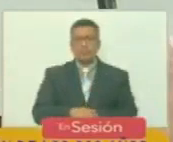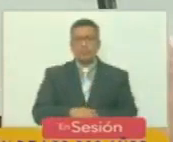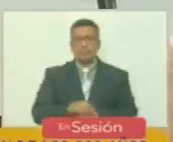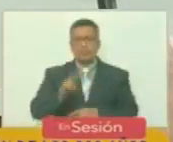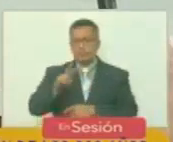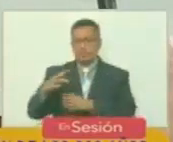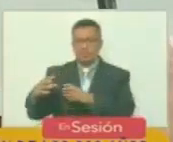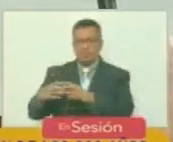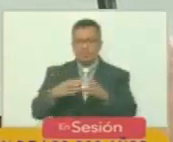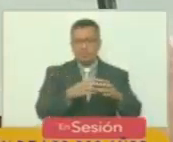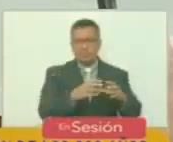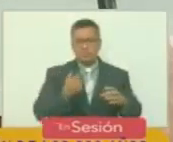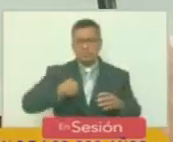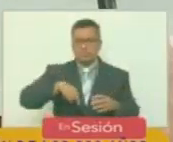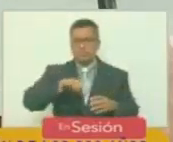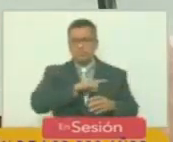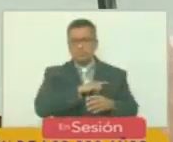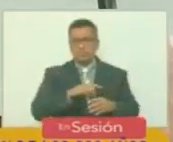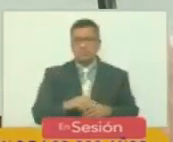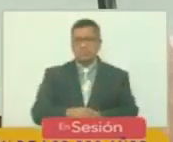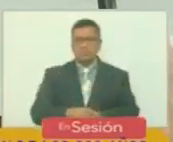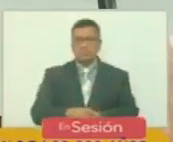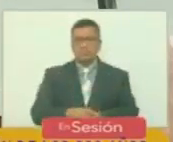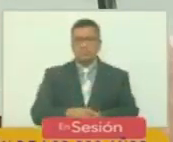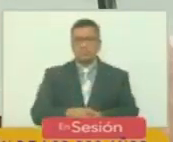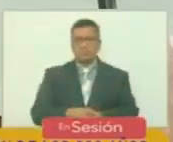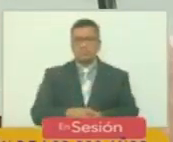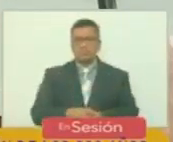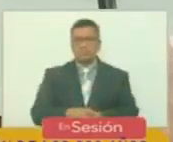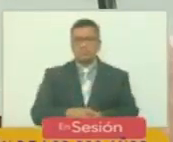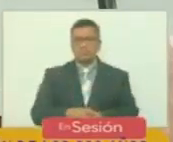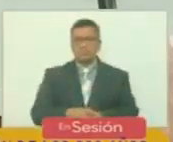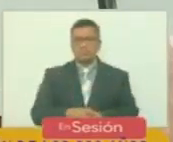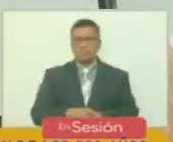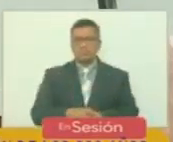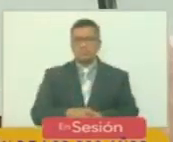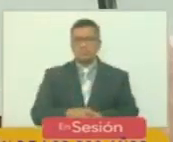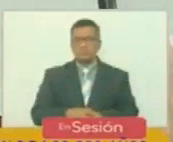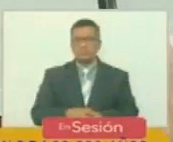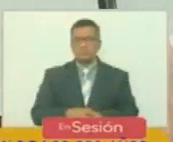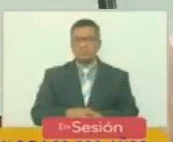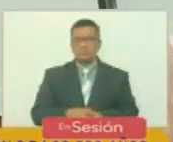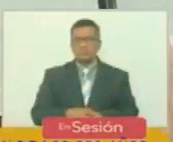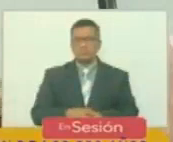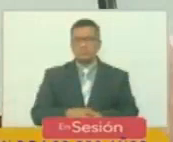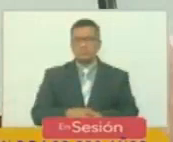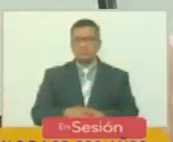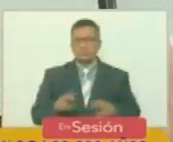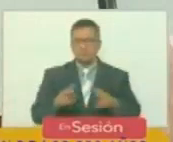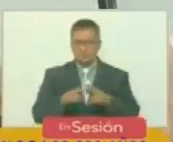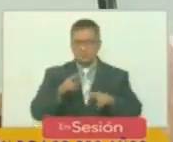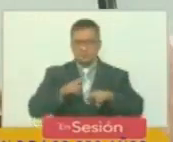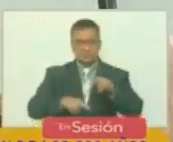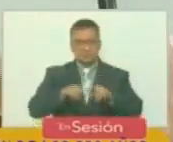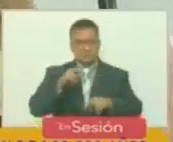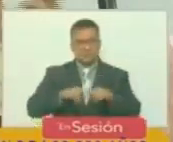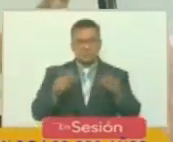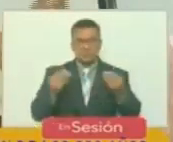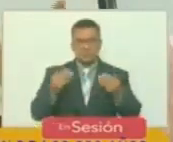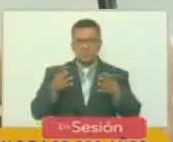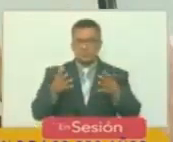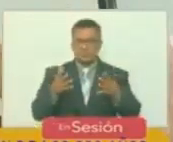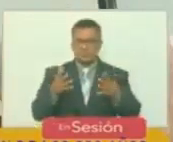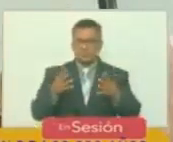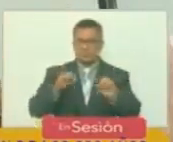nuestro padre Bolívar nuestro padre San Martín se han tejido un conjunto de